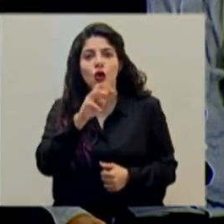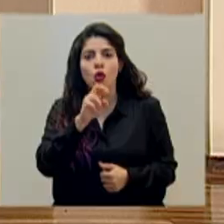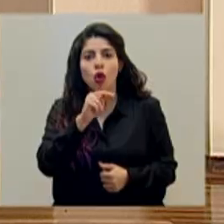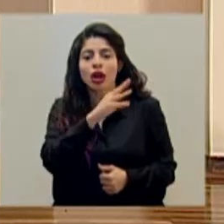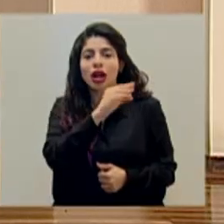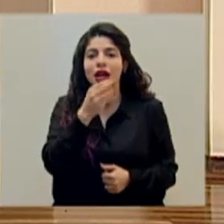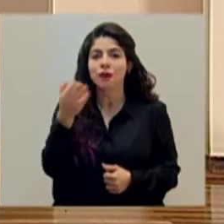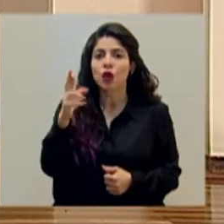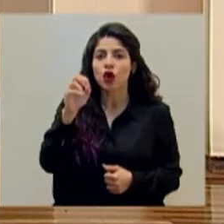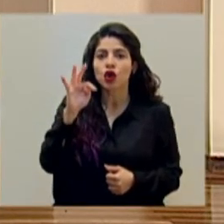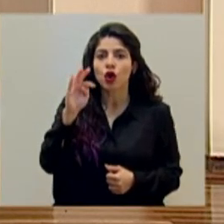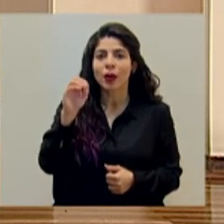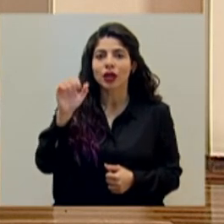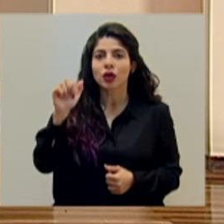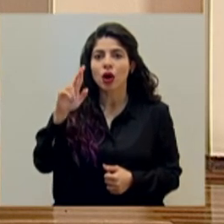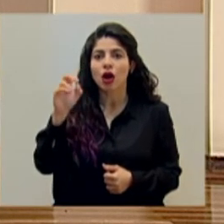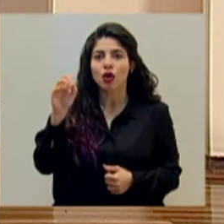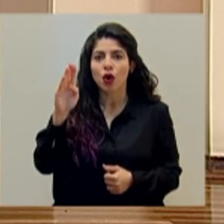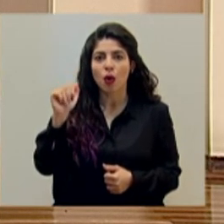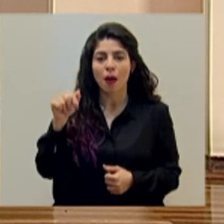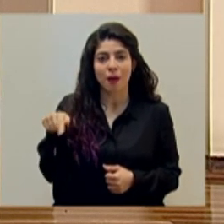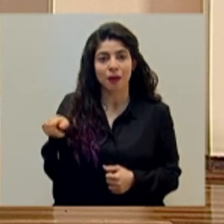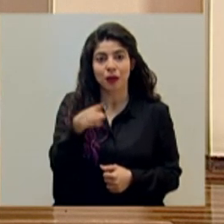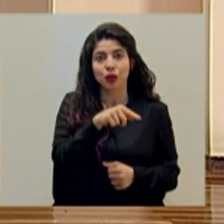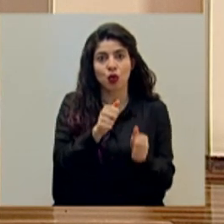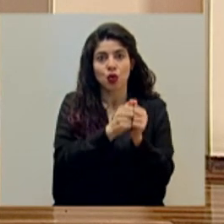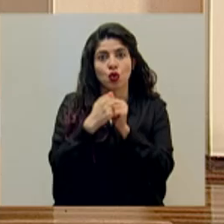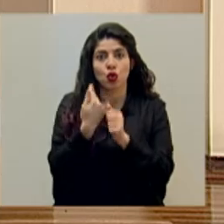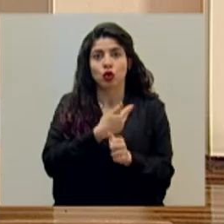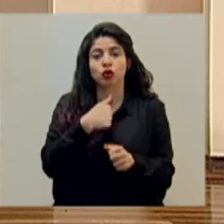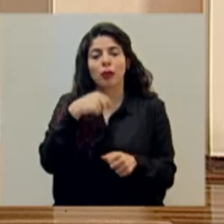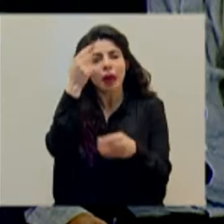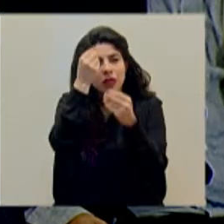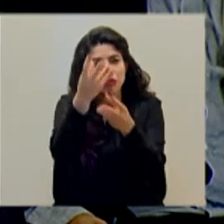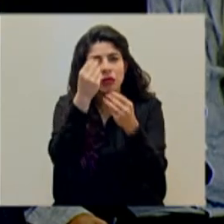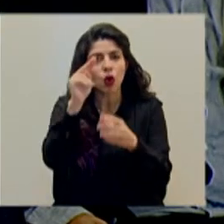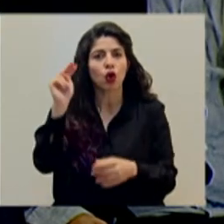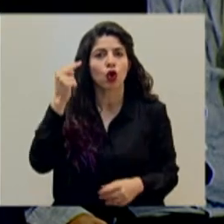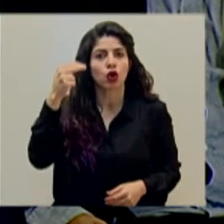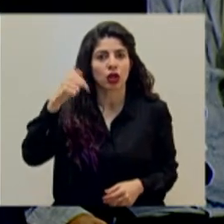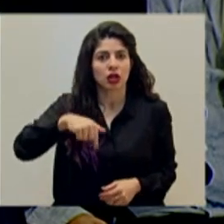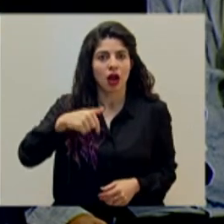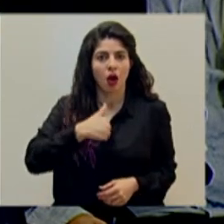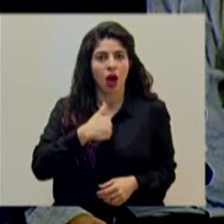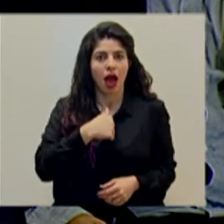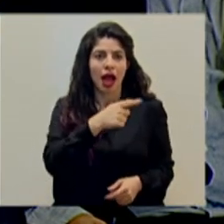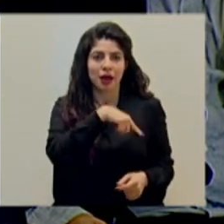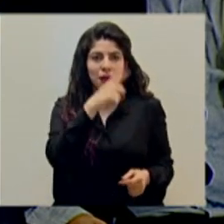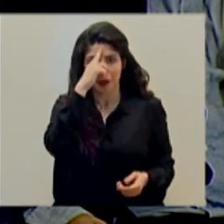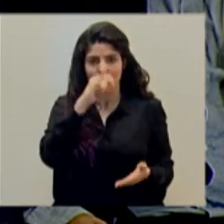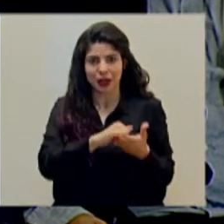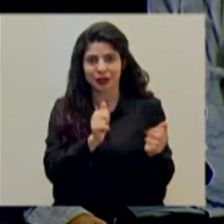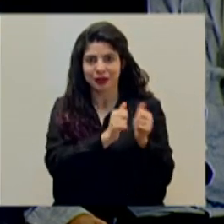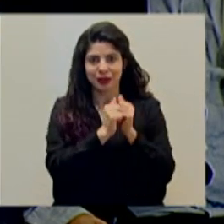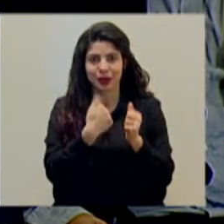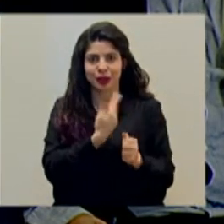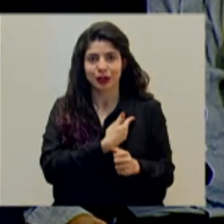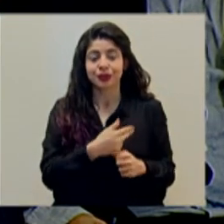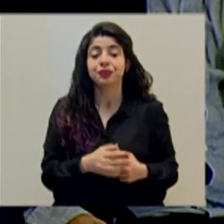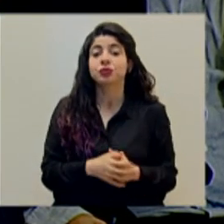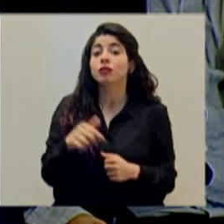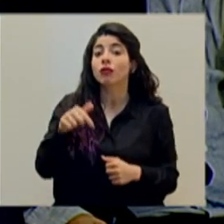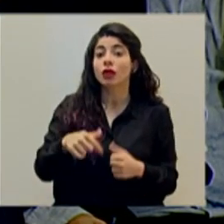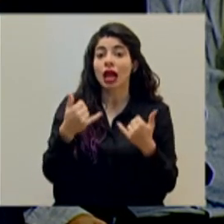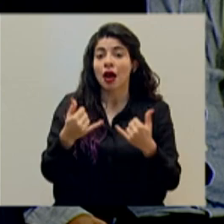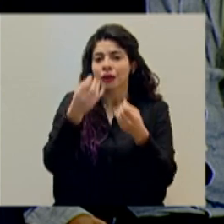Arroba que nos acompañan hoy para dar detalles de las noticias que estaremos presentando. Vamos a dar el